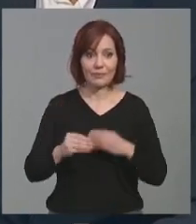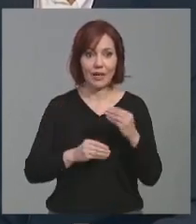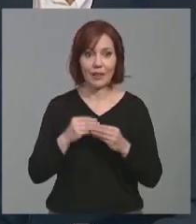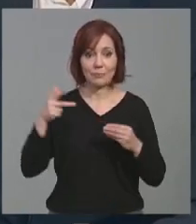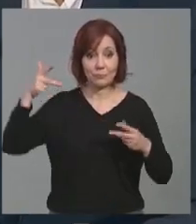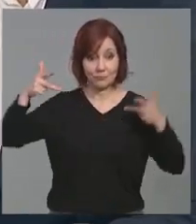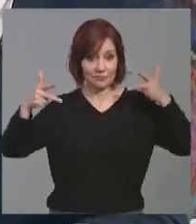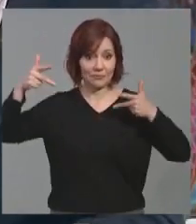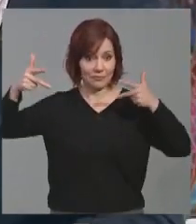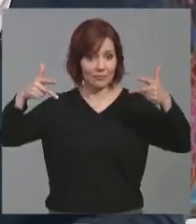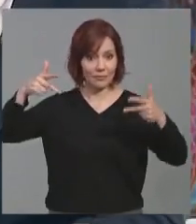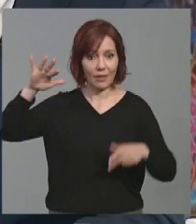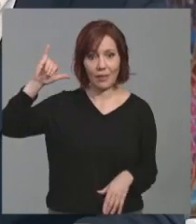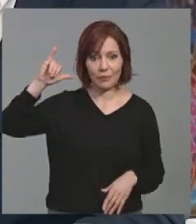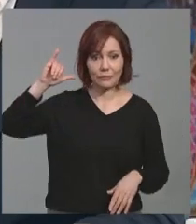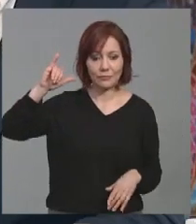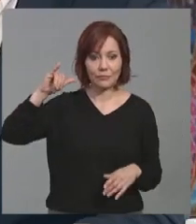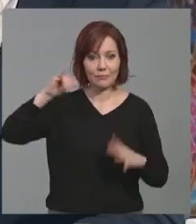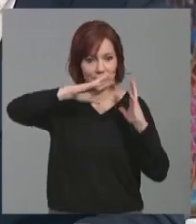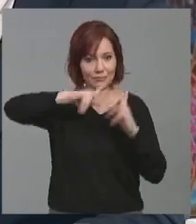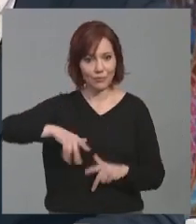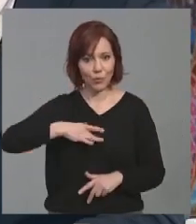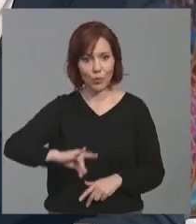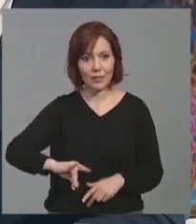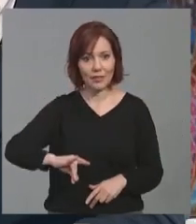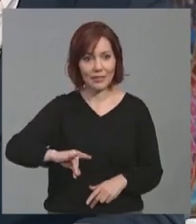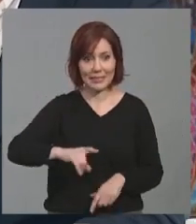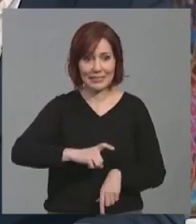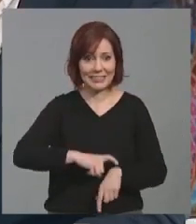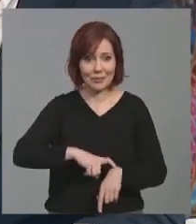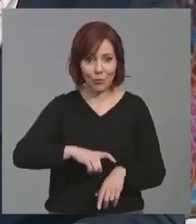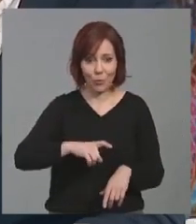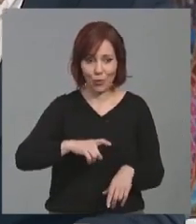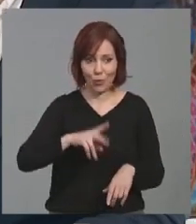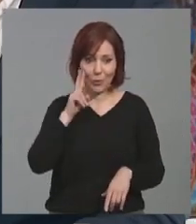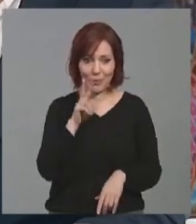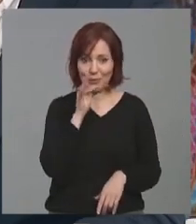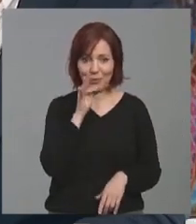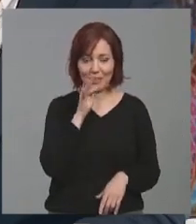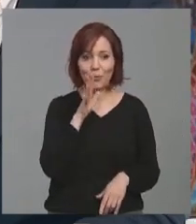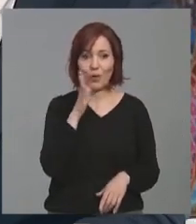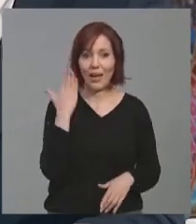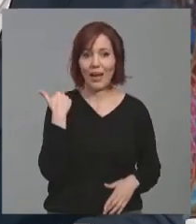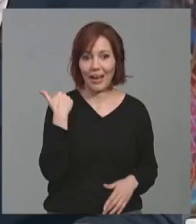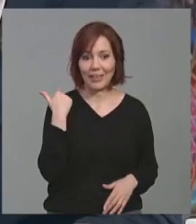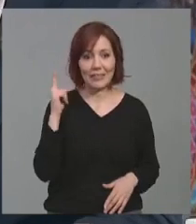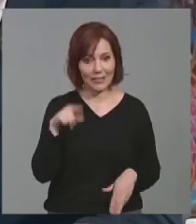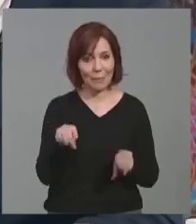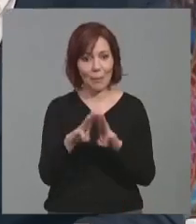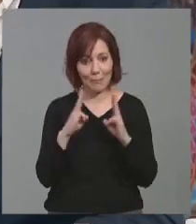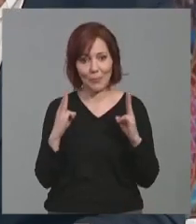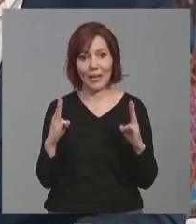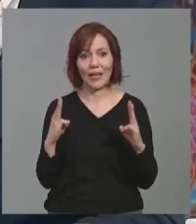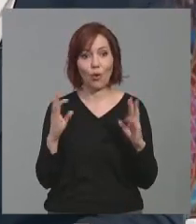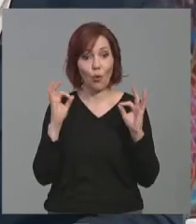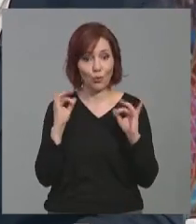cámaras que hay, precisamente, para esta cuestión, si te digo la verdad, no me he dado tiempo a mirarlo, porque ayer también fue día de pleno, recién han